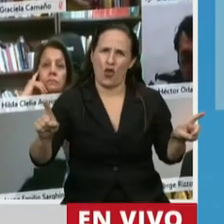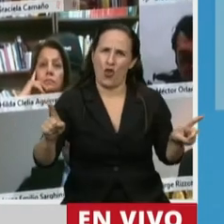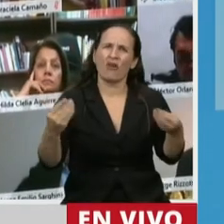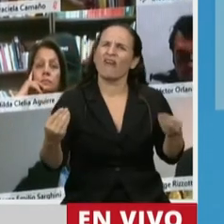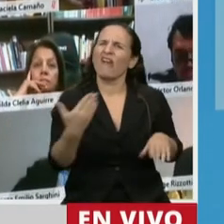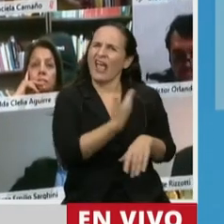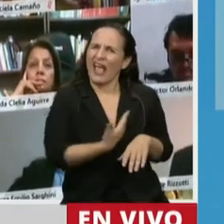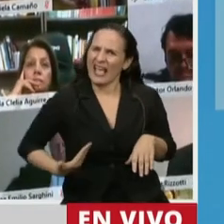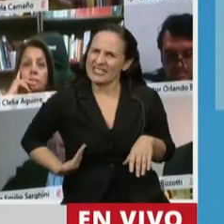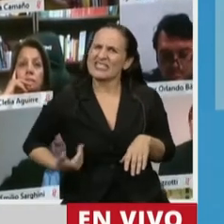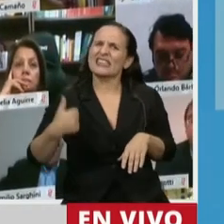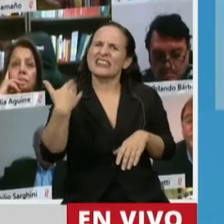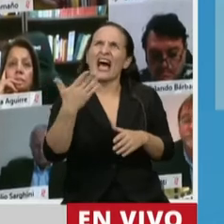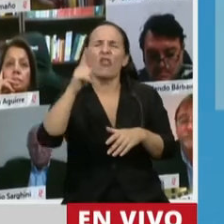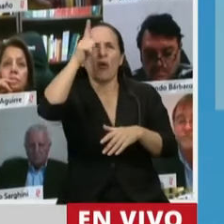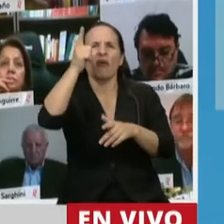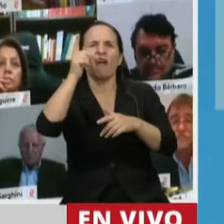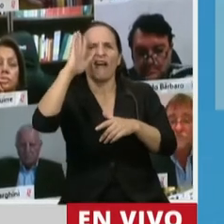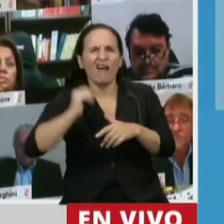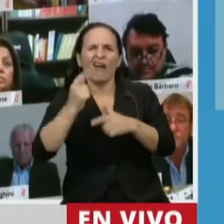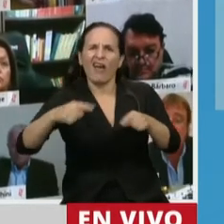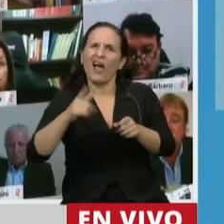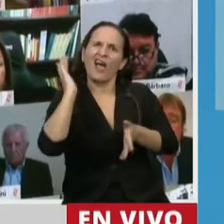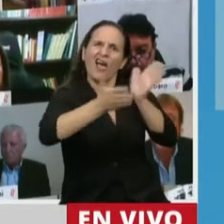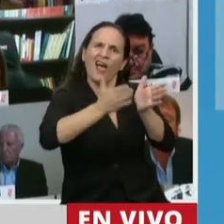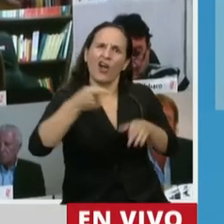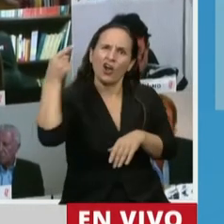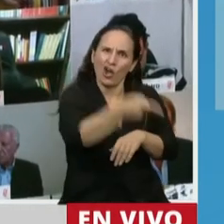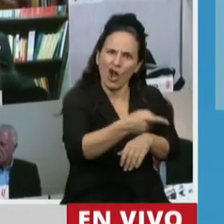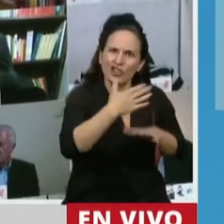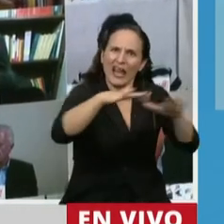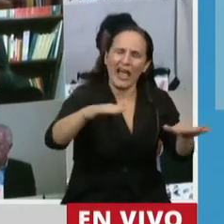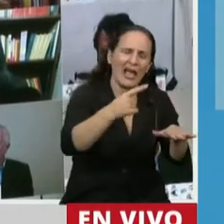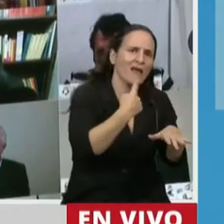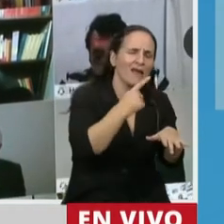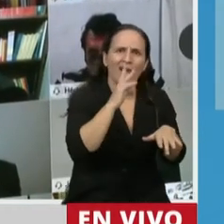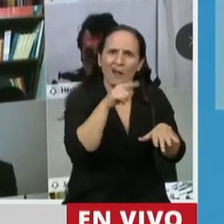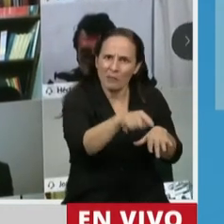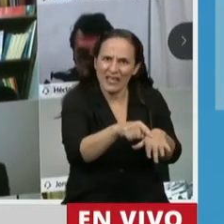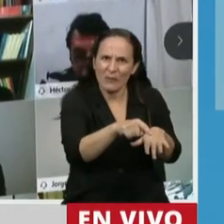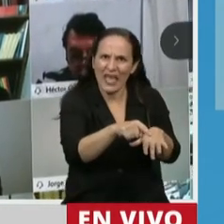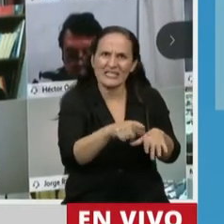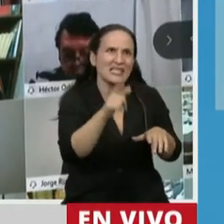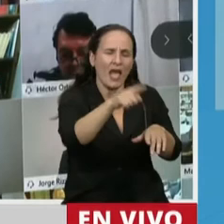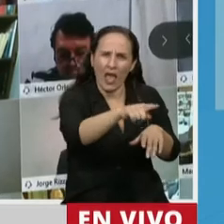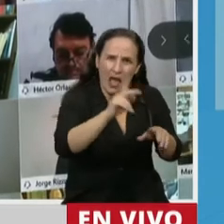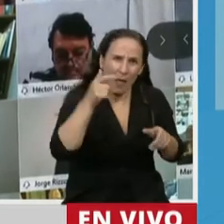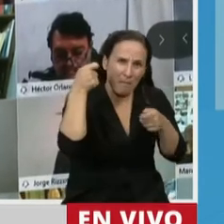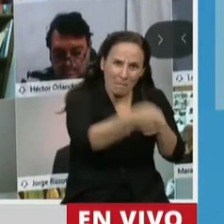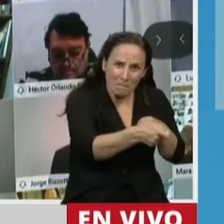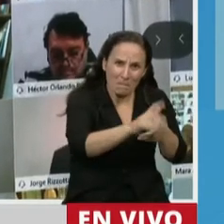ejerza a través de sus fuerzas de seguridad violencia contra nuestros pibes y pibas al punto de quitarles la vida.